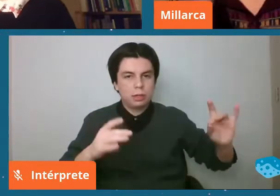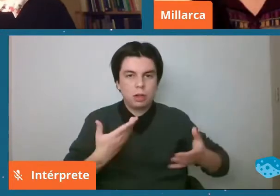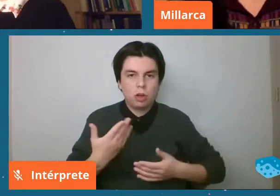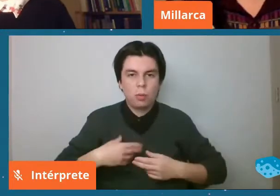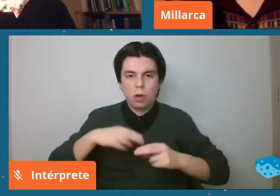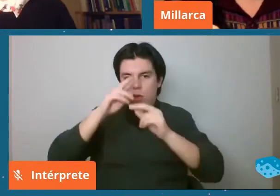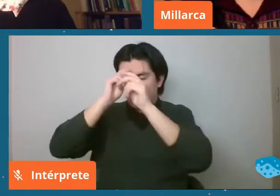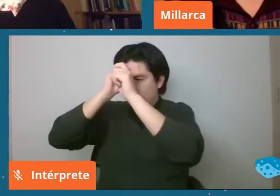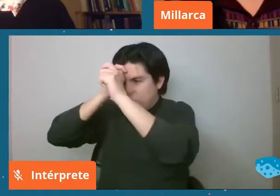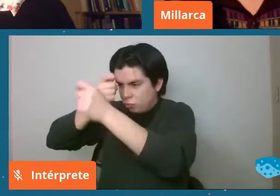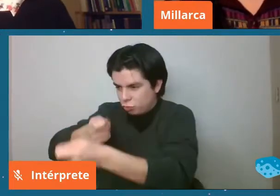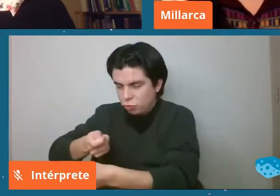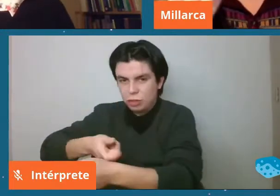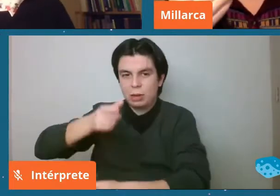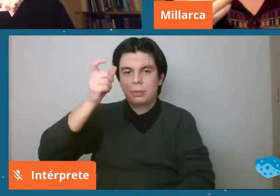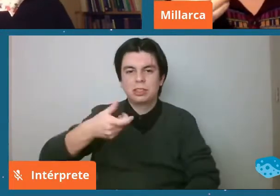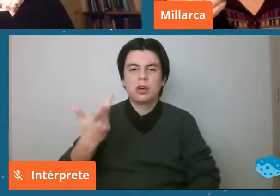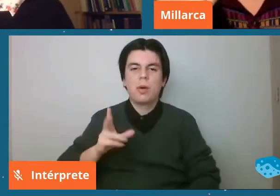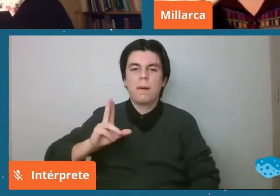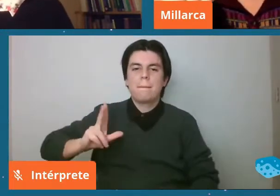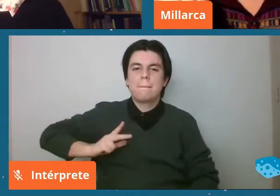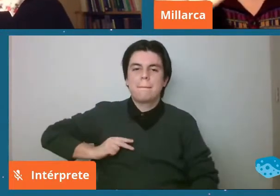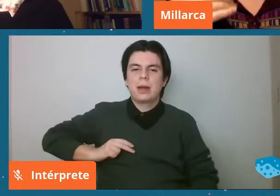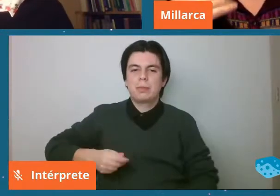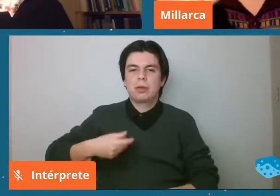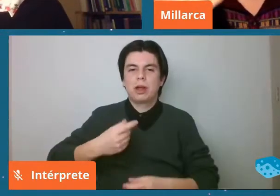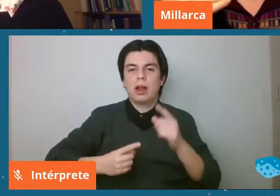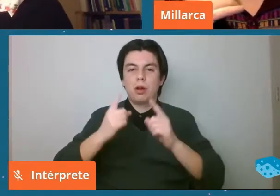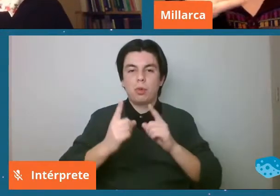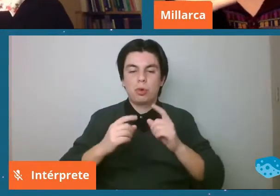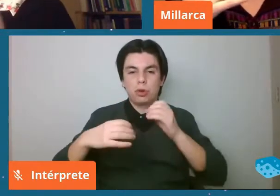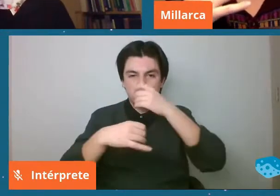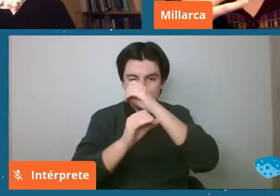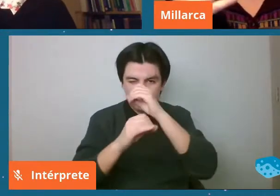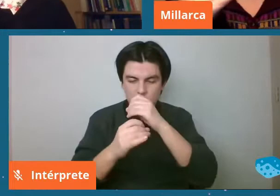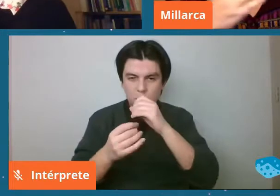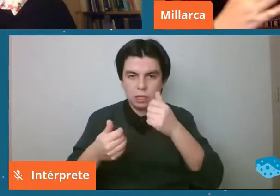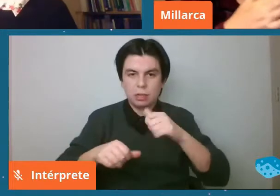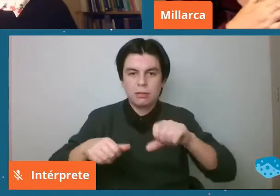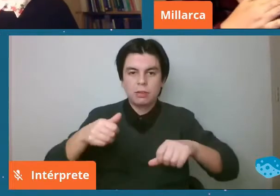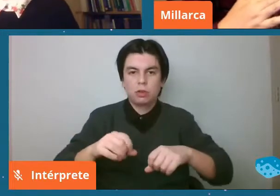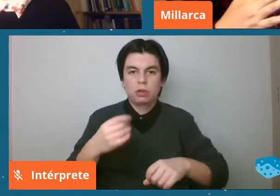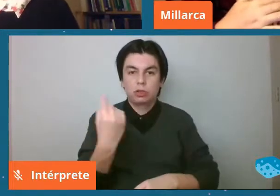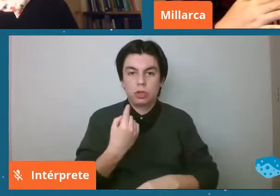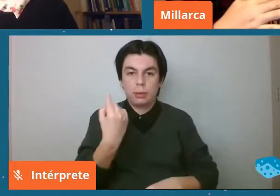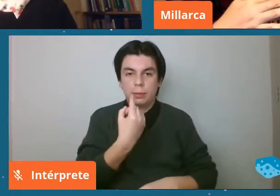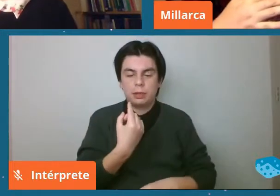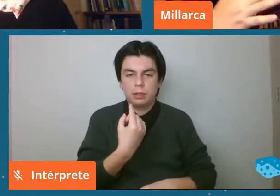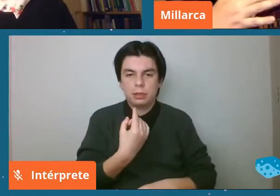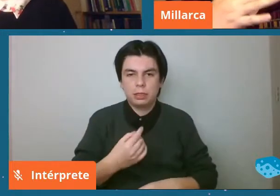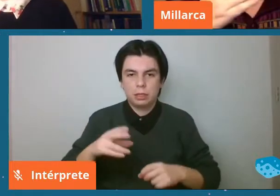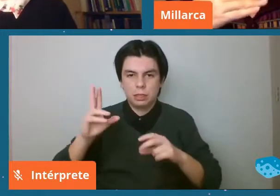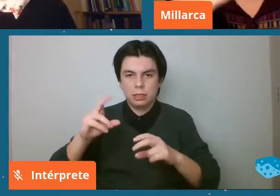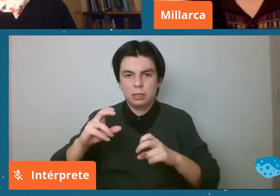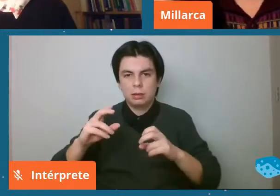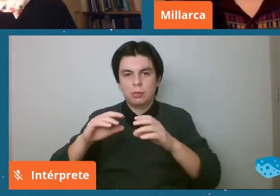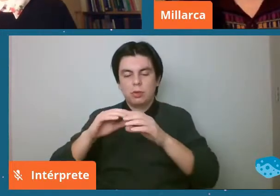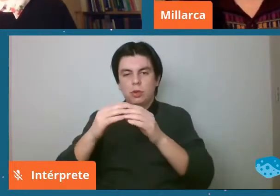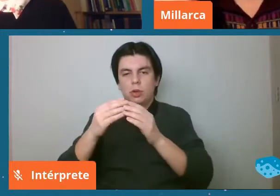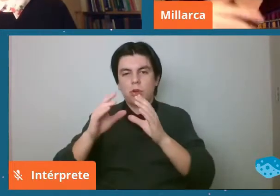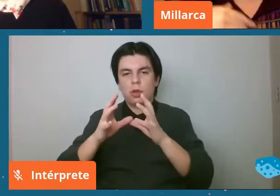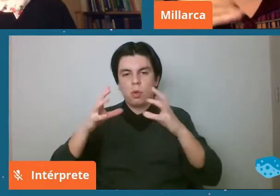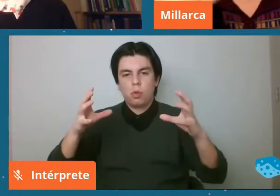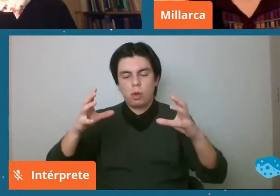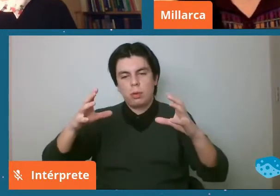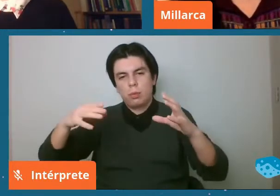homenajear o galardonar a científicos que se han destacado no solamente en el campo de los cuerpos menores del sistema solar sino